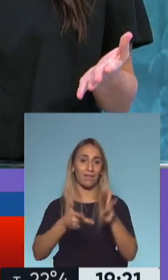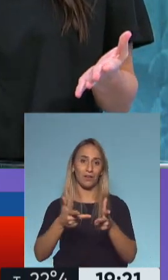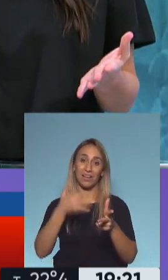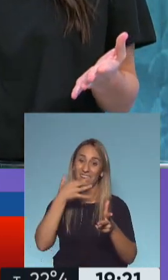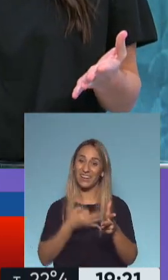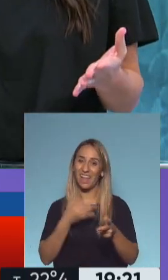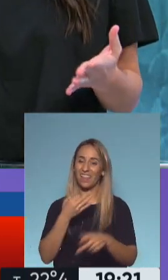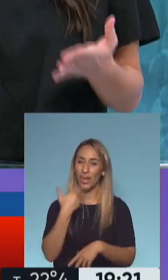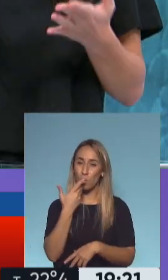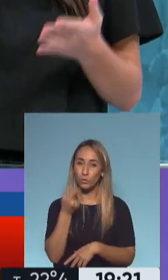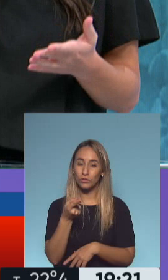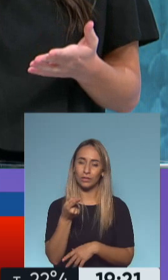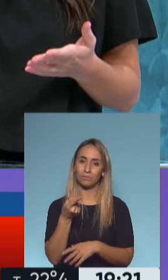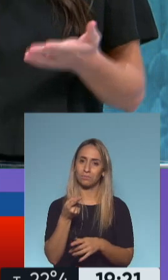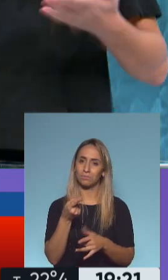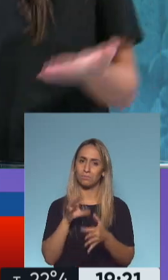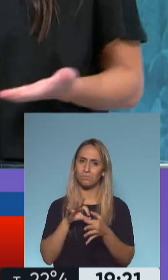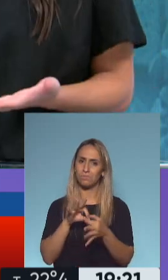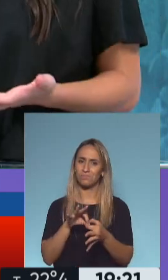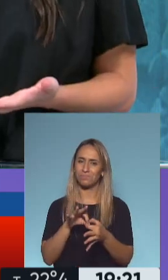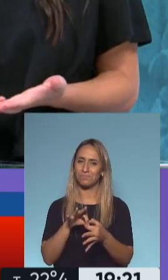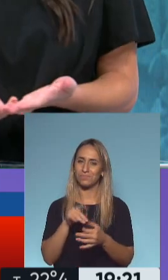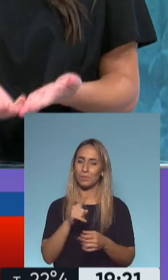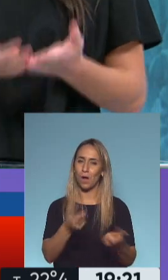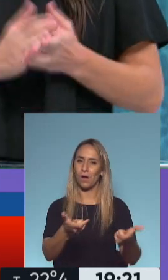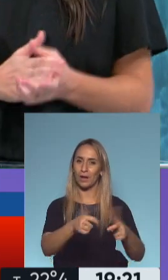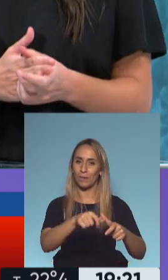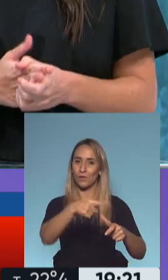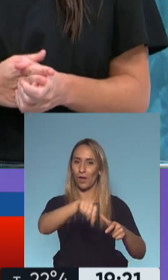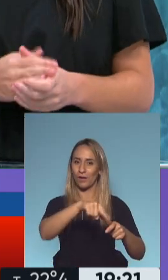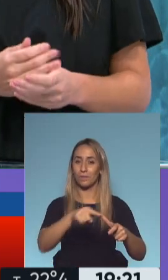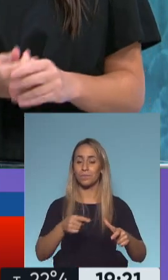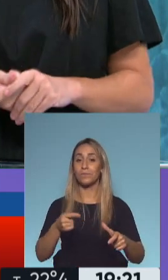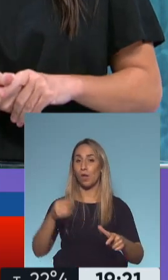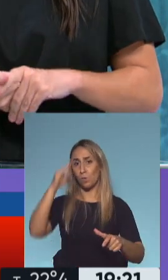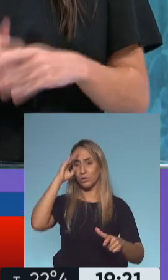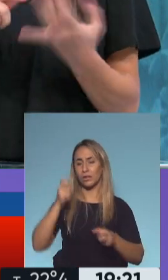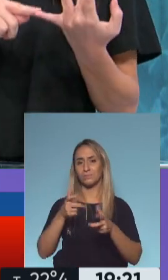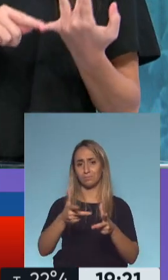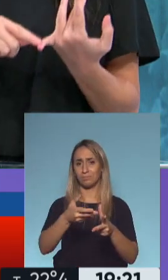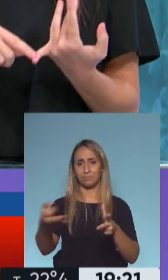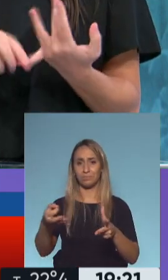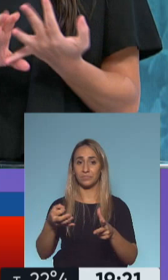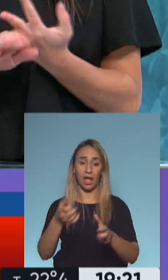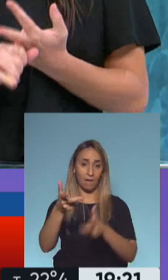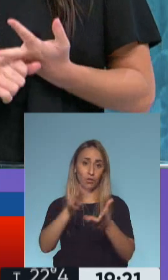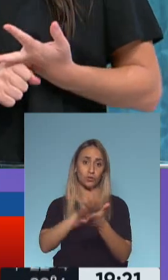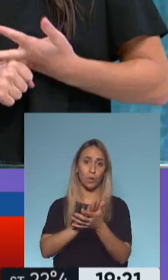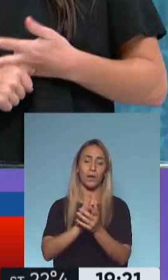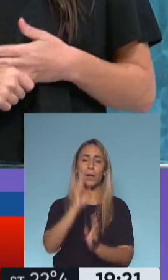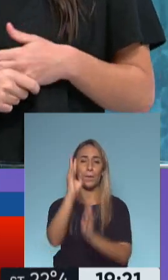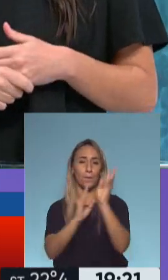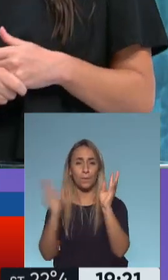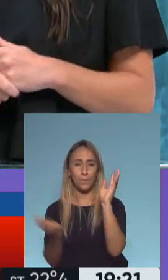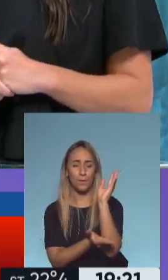discurso muy acorde a lo que buscaba esa cumbre. Porque dijo que iba a reducir el tema de deforestación y las emisiones